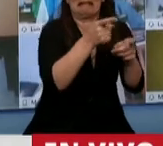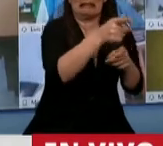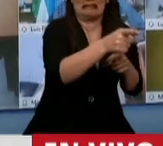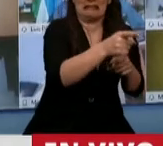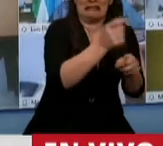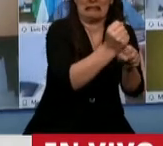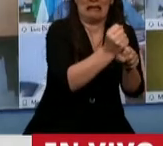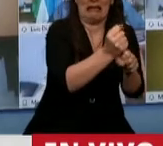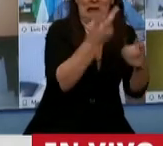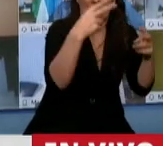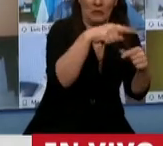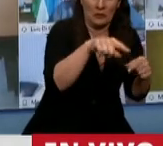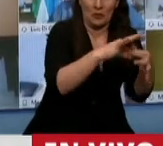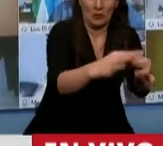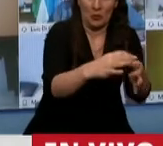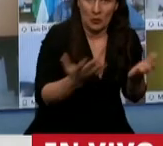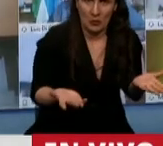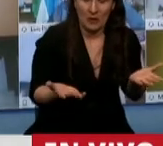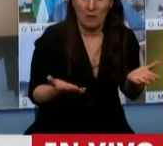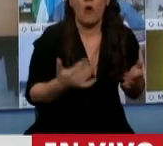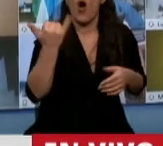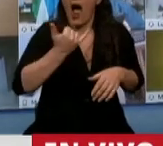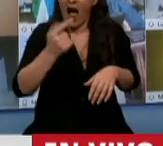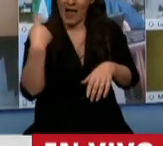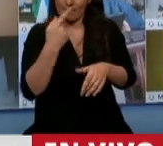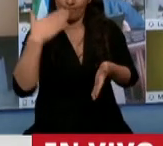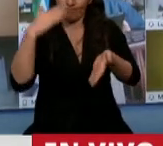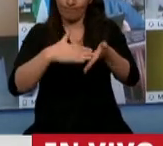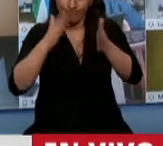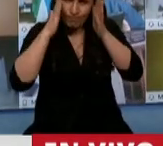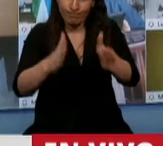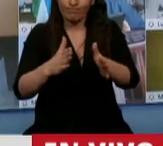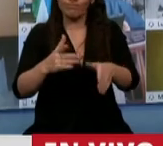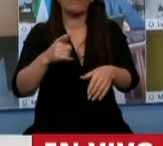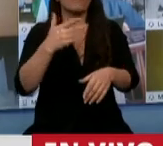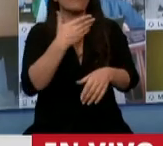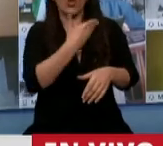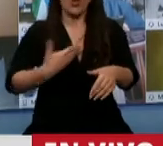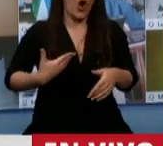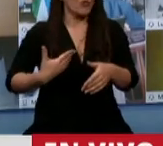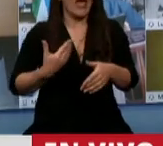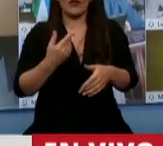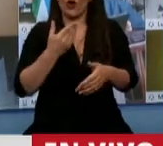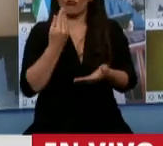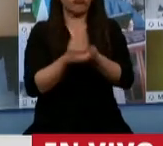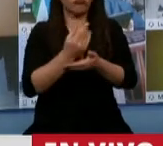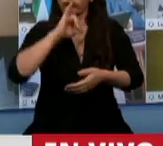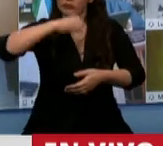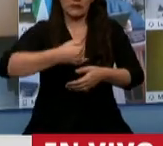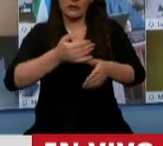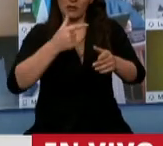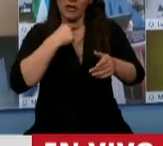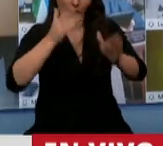Existe, como se dijo, un compromiso y una voluntad política del gobierno en continuar acompañándolo a este